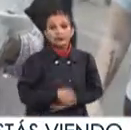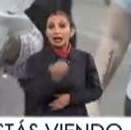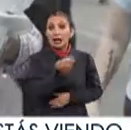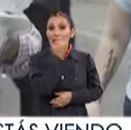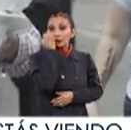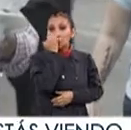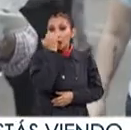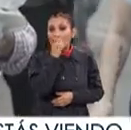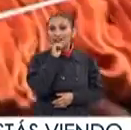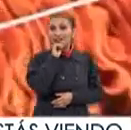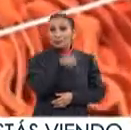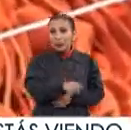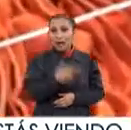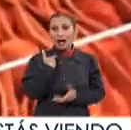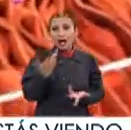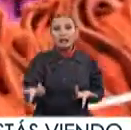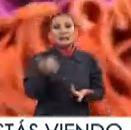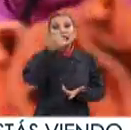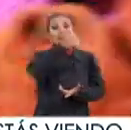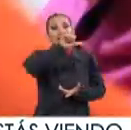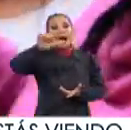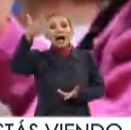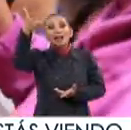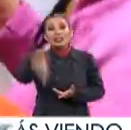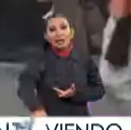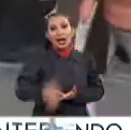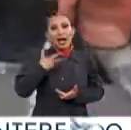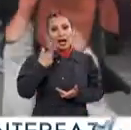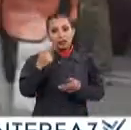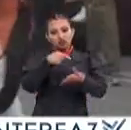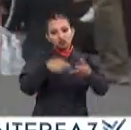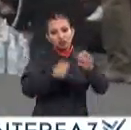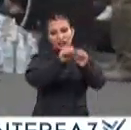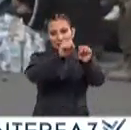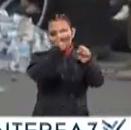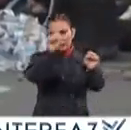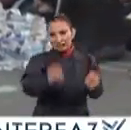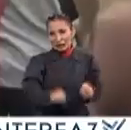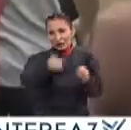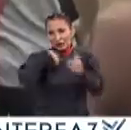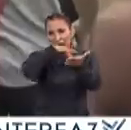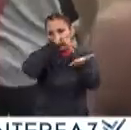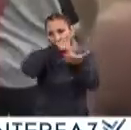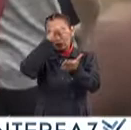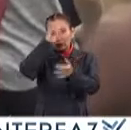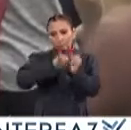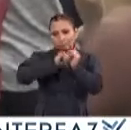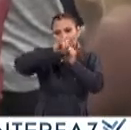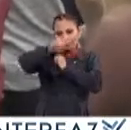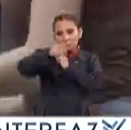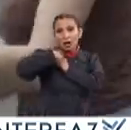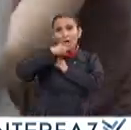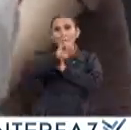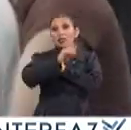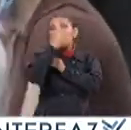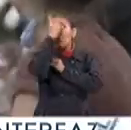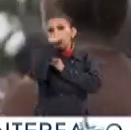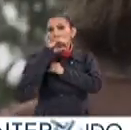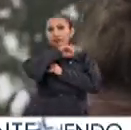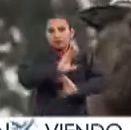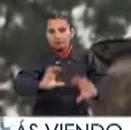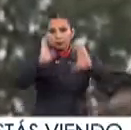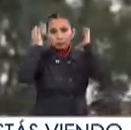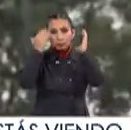facultad amplió además de 6 a 10 las líneas de su sistema de apoyo psicológico a distancia en menos de 24